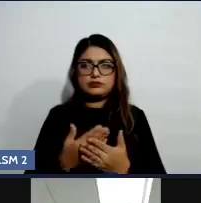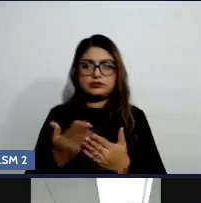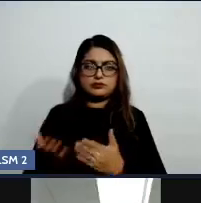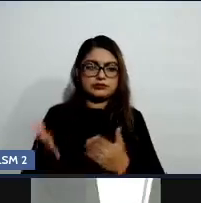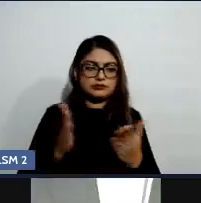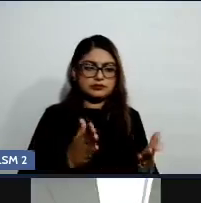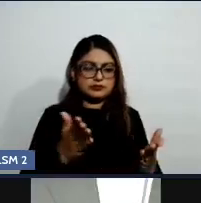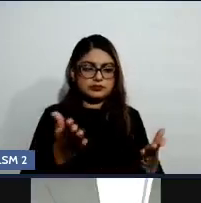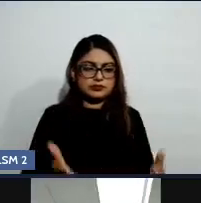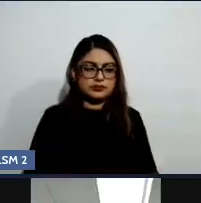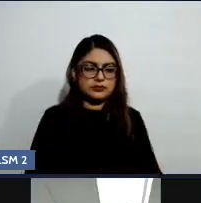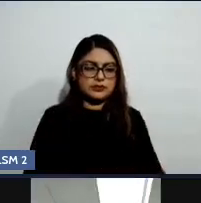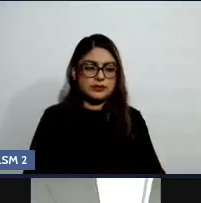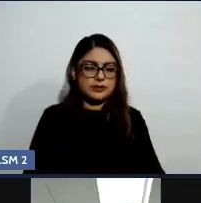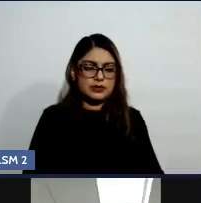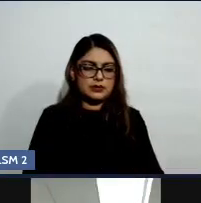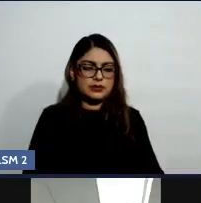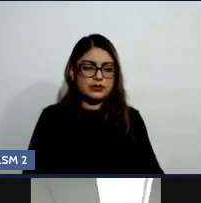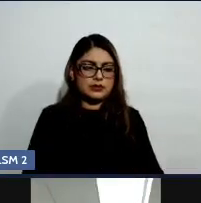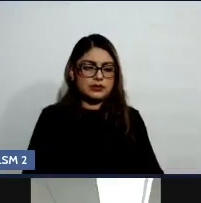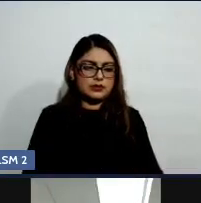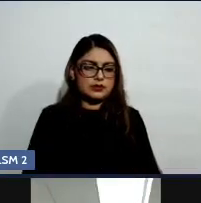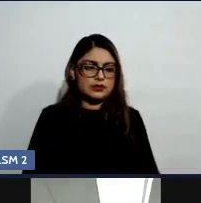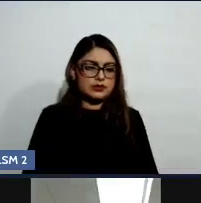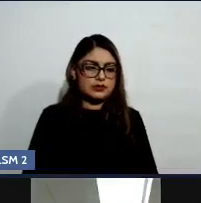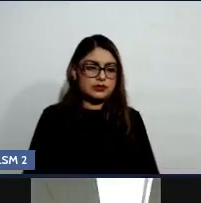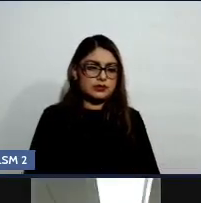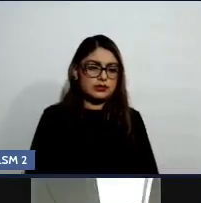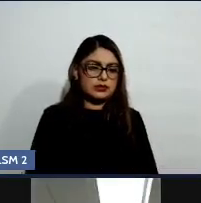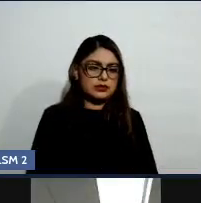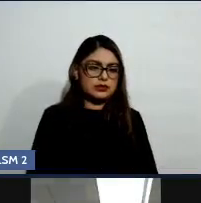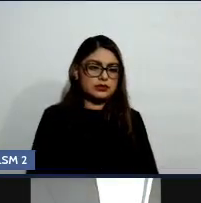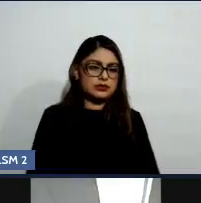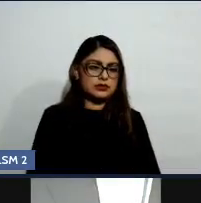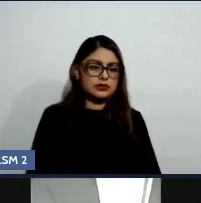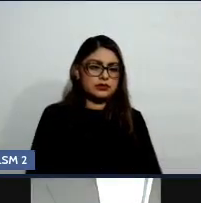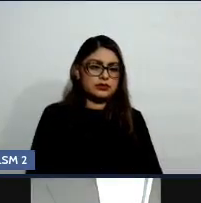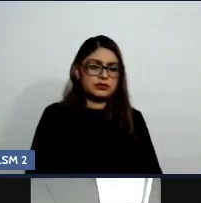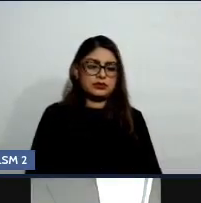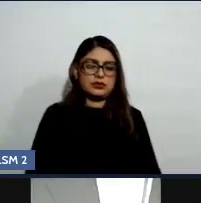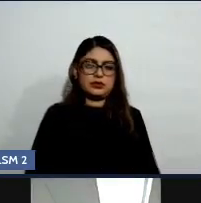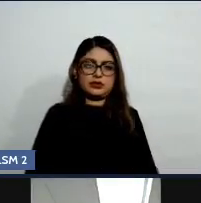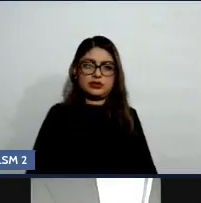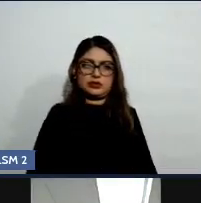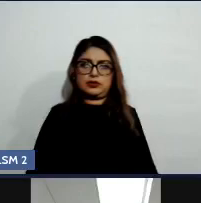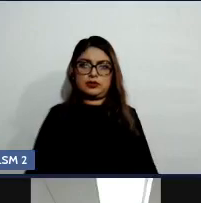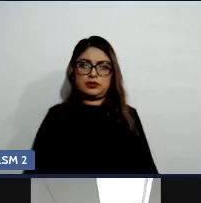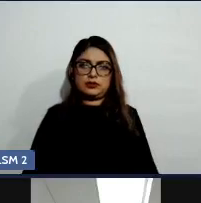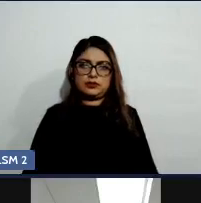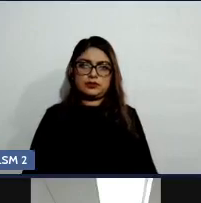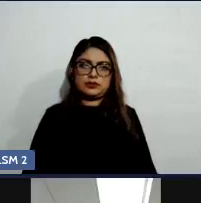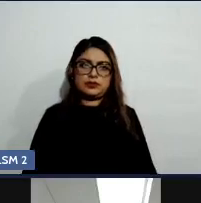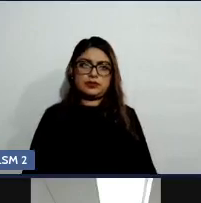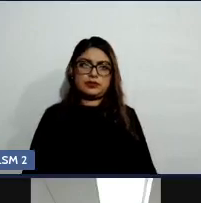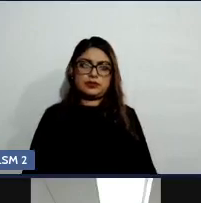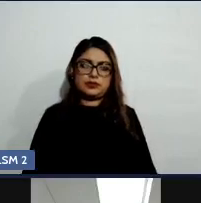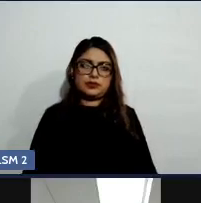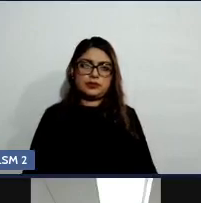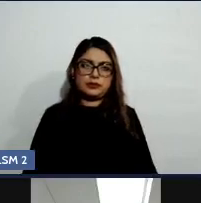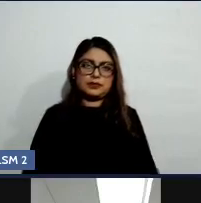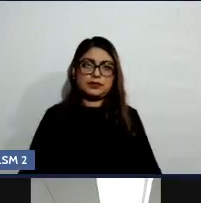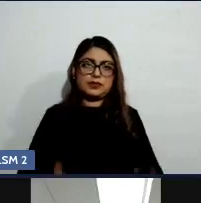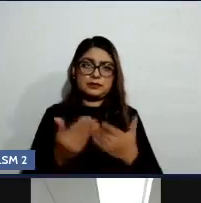Entonces, bueno, dice que el consumo nocivo, pues por supuesto que afecta directamente a las funciones